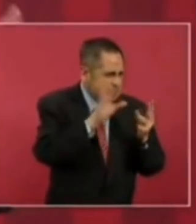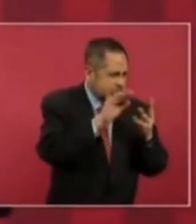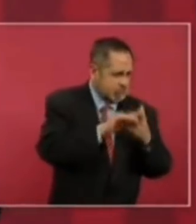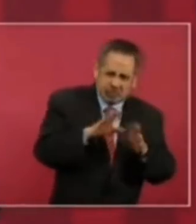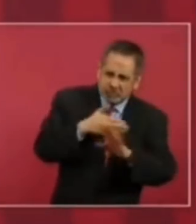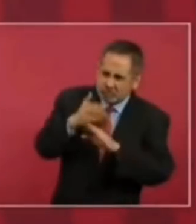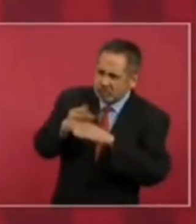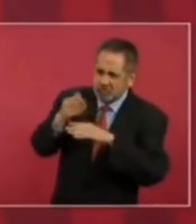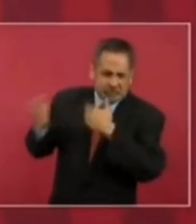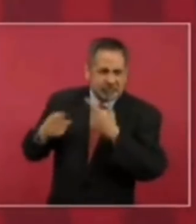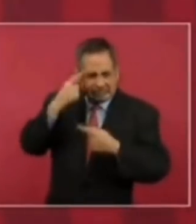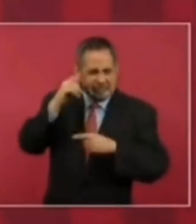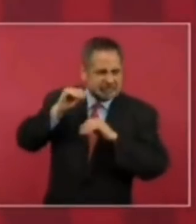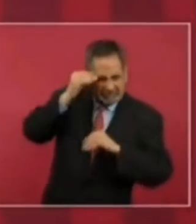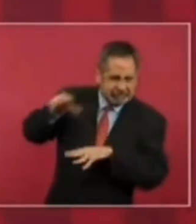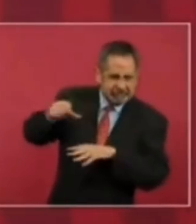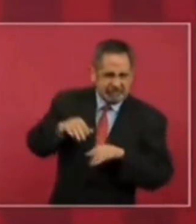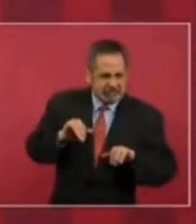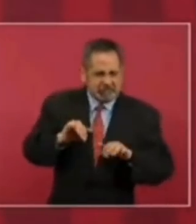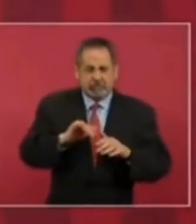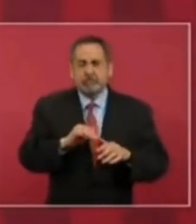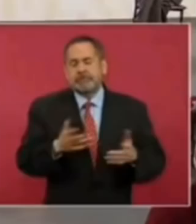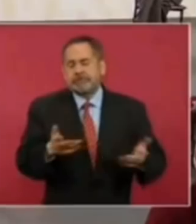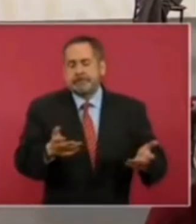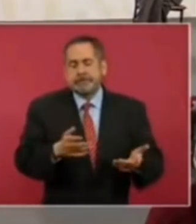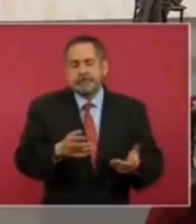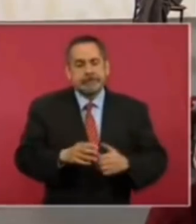por lo que dijo el presidente Obrador.